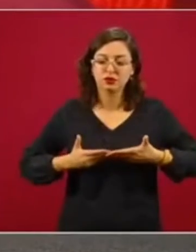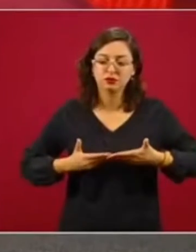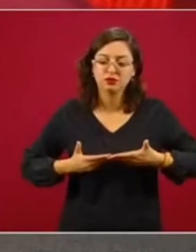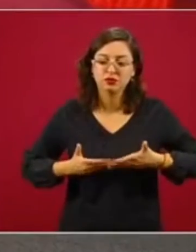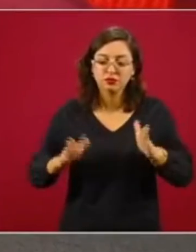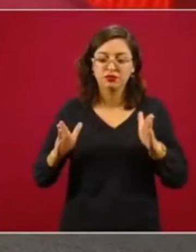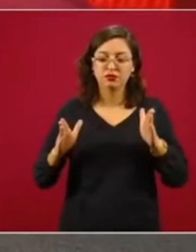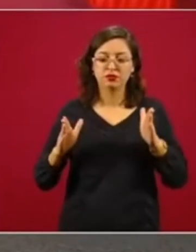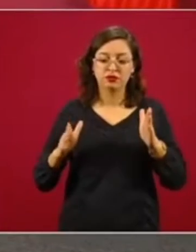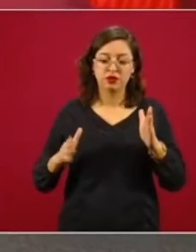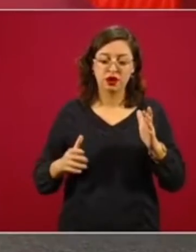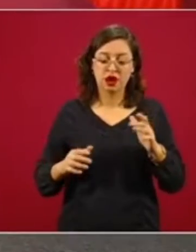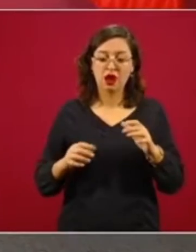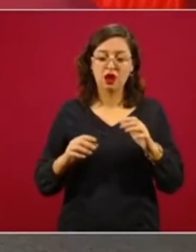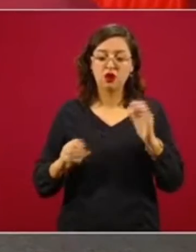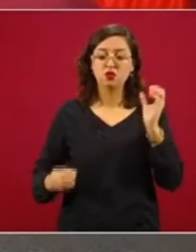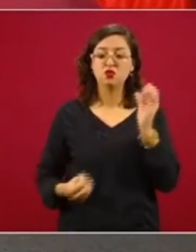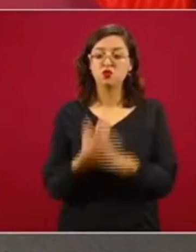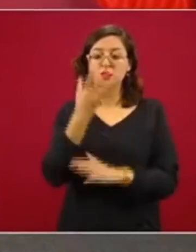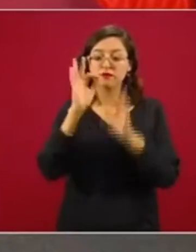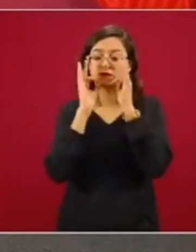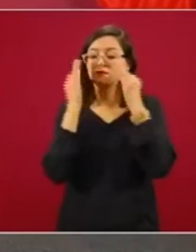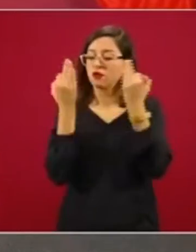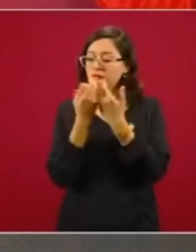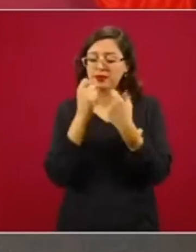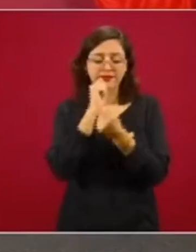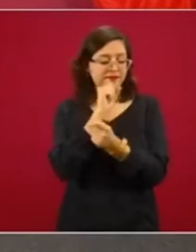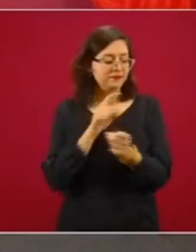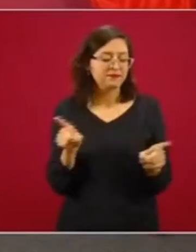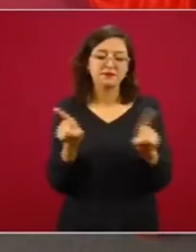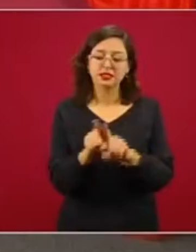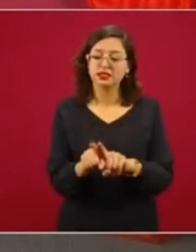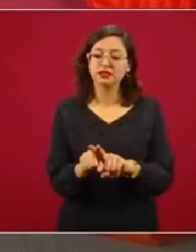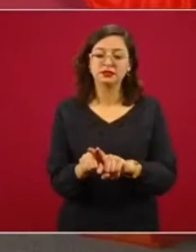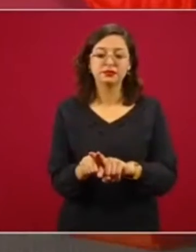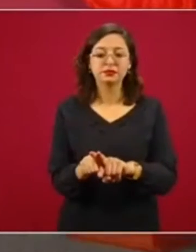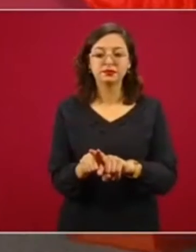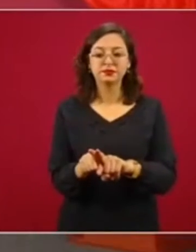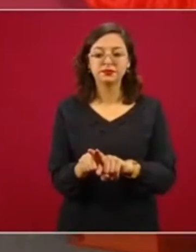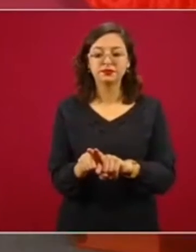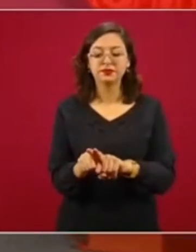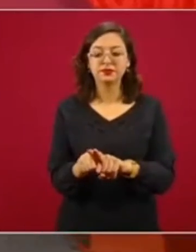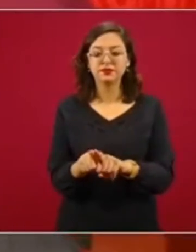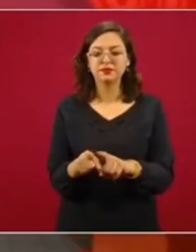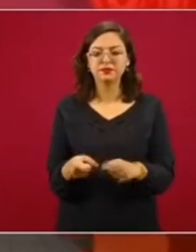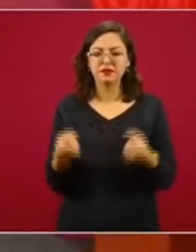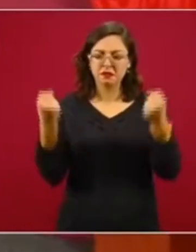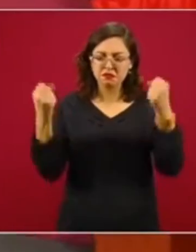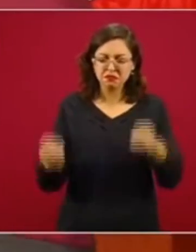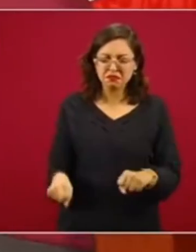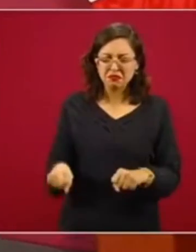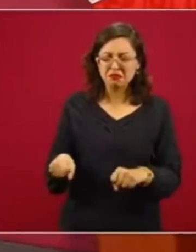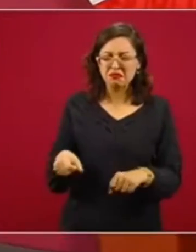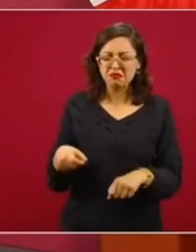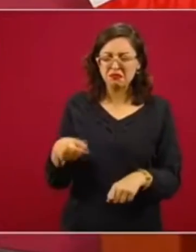Hacia la nueva normalidad lo mismo, que no sea la autoridad,